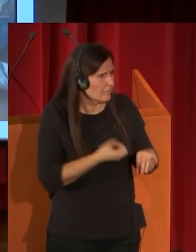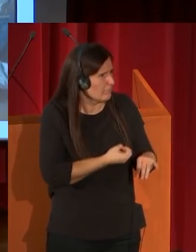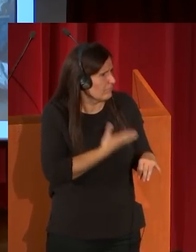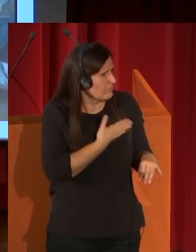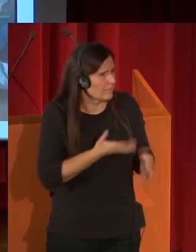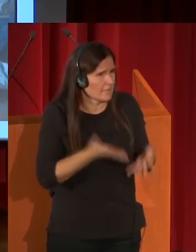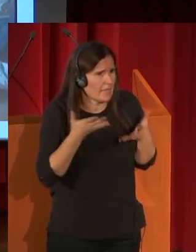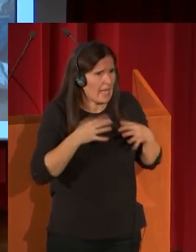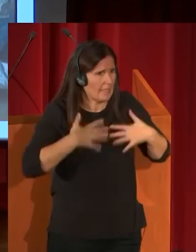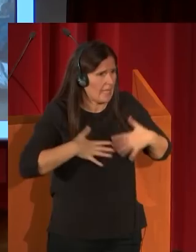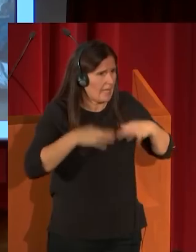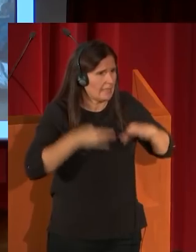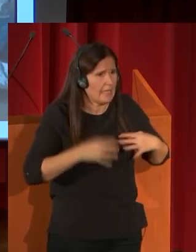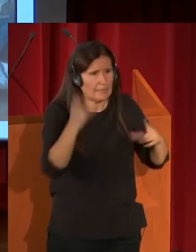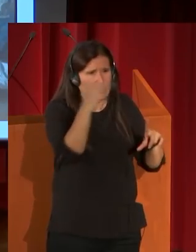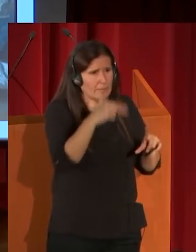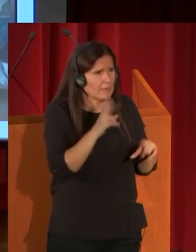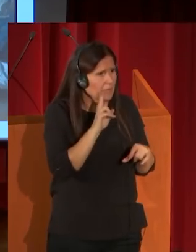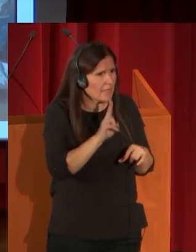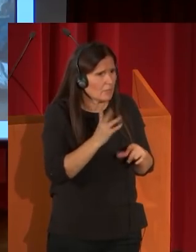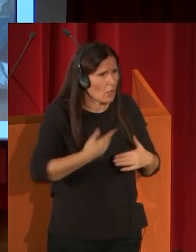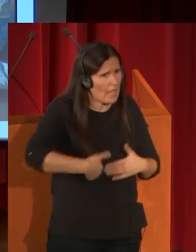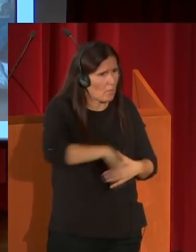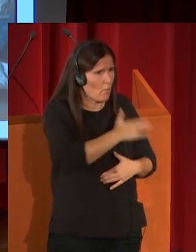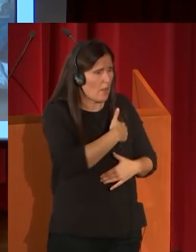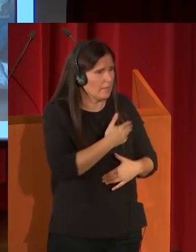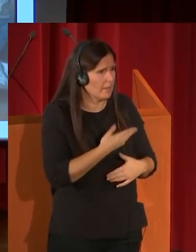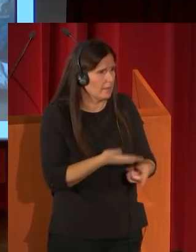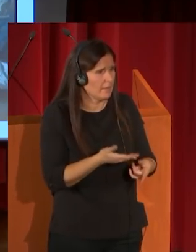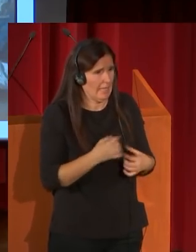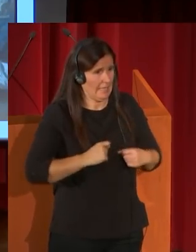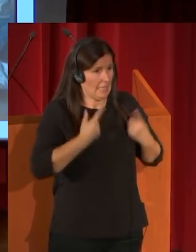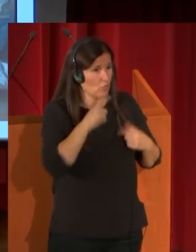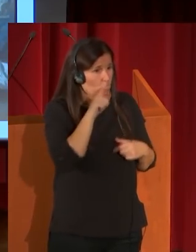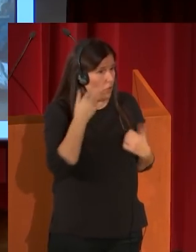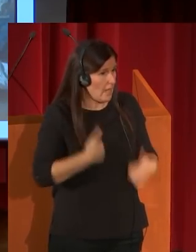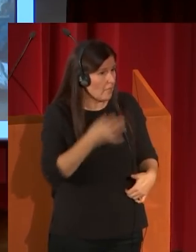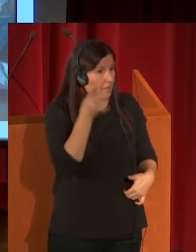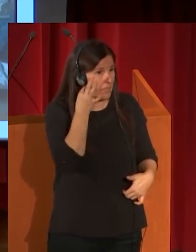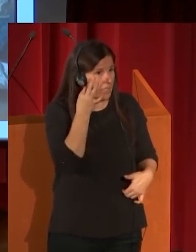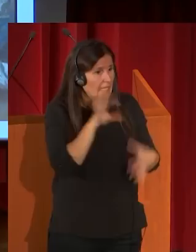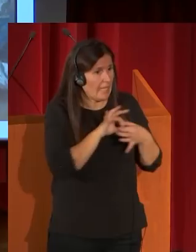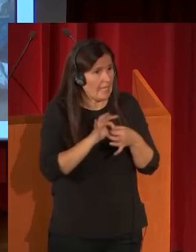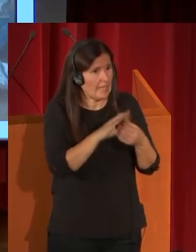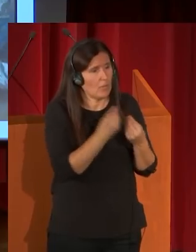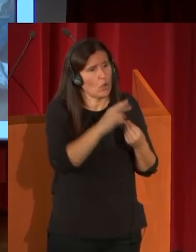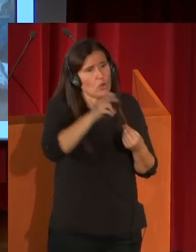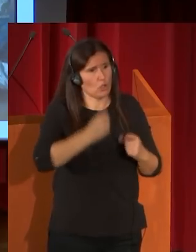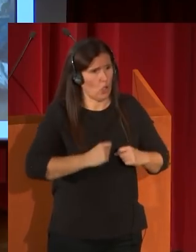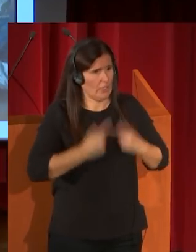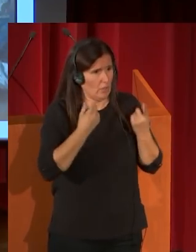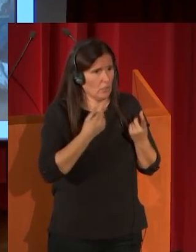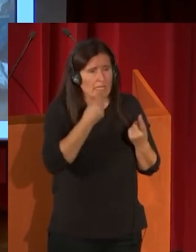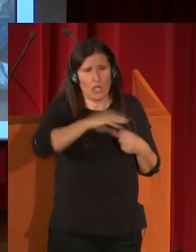Y fíjense cómo envuelven el desnudo femenino que está en relación con otros desnudos que los mejores